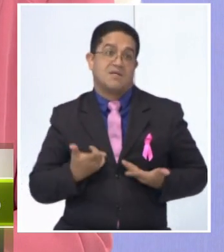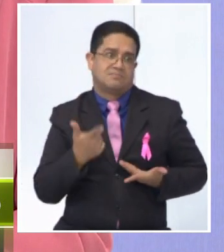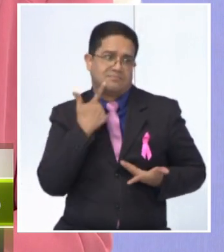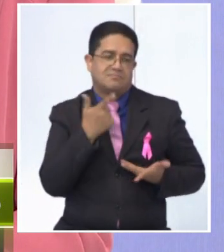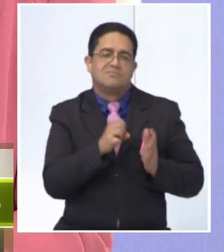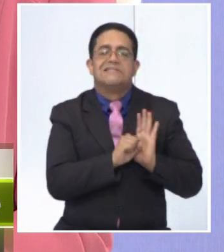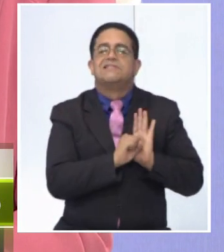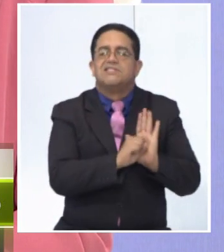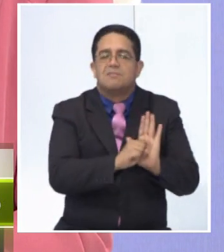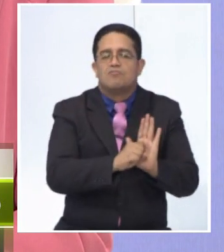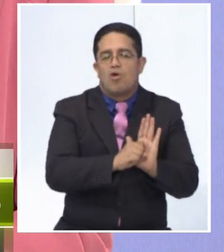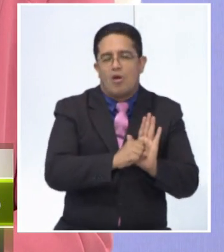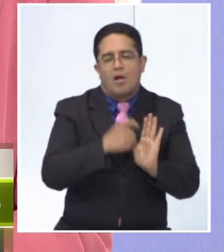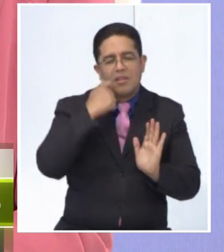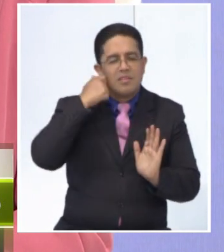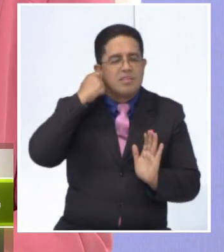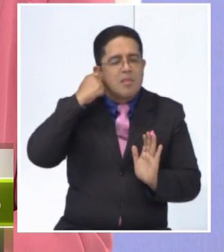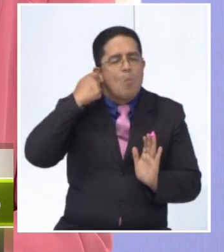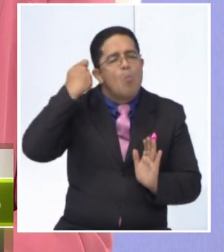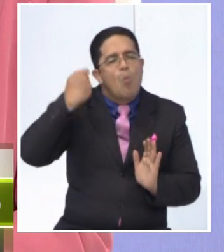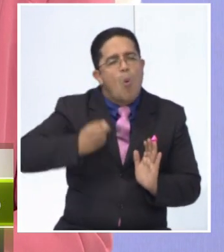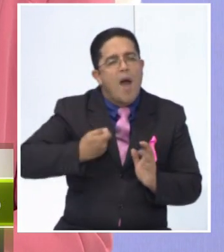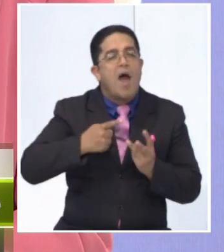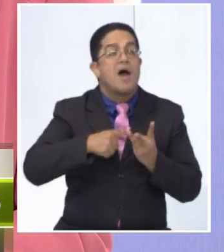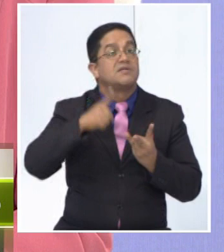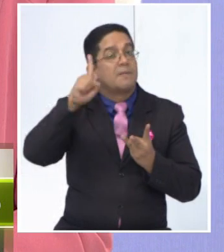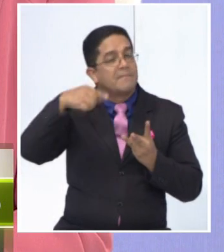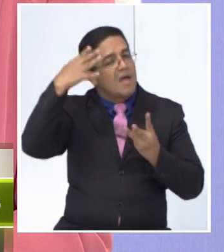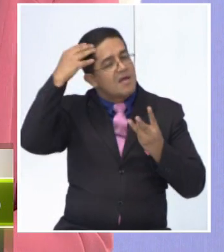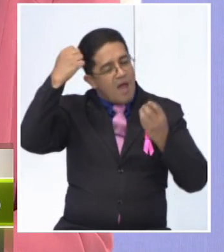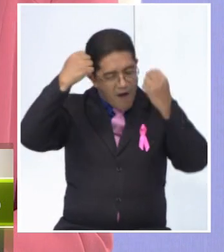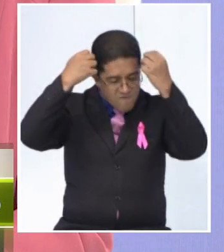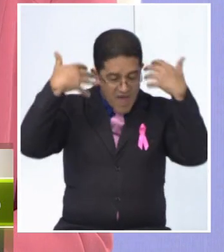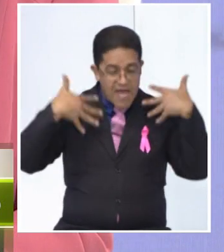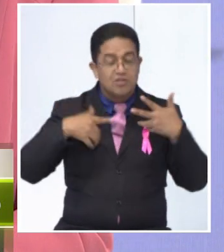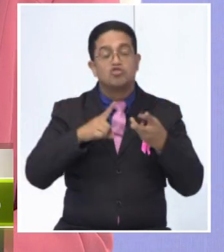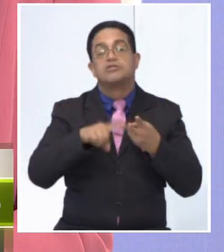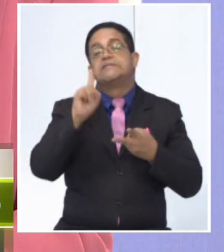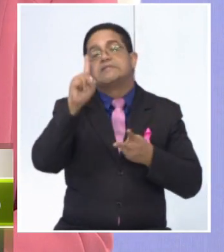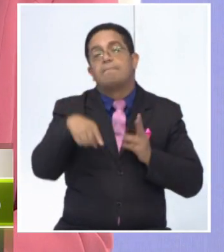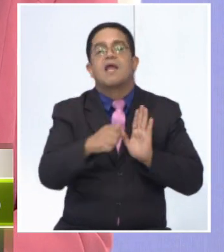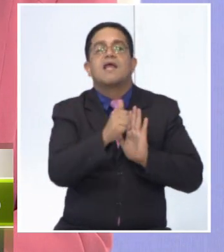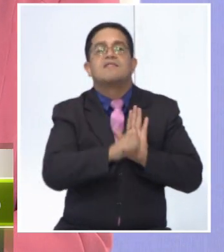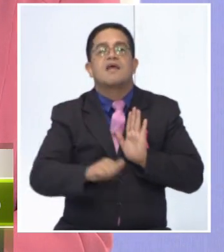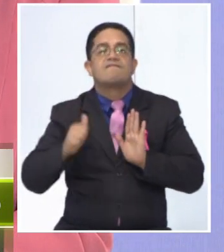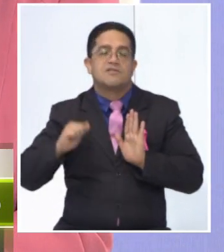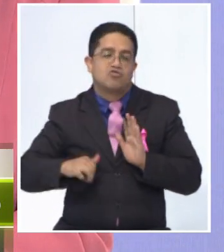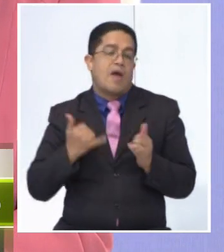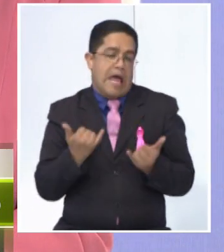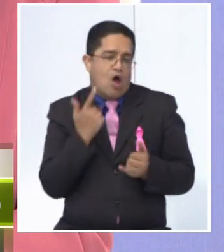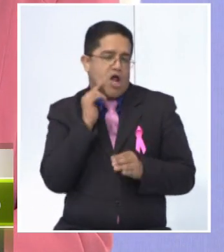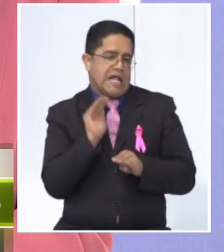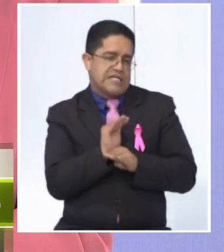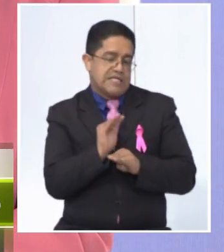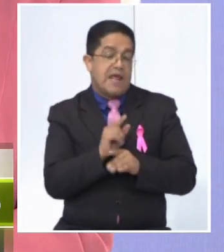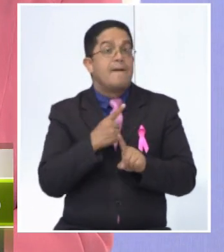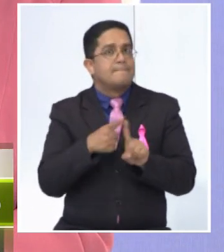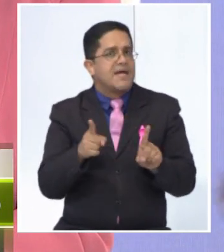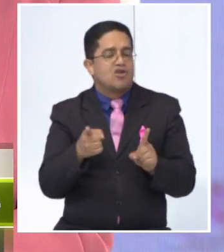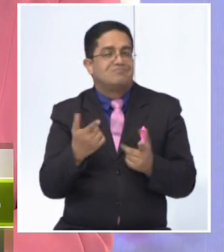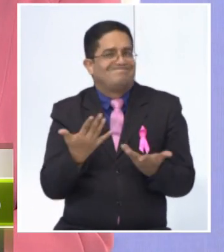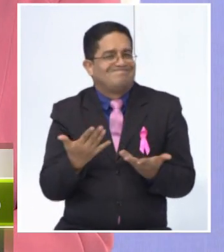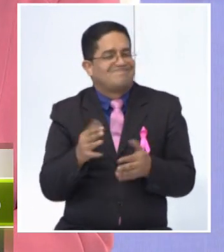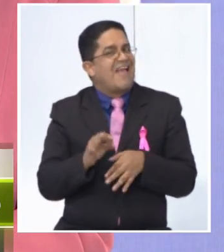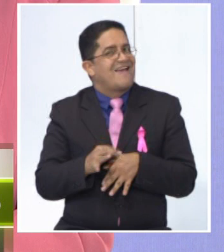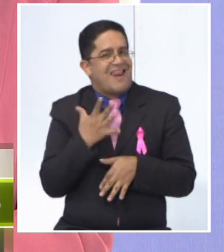feminidad, además del cabello. Exacto. Sí, sobre las intervenciones. Actualmente se busca muchísimo conservar la mama, pero hay casos en